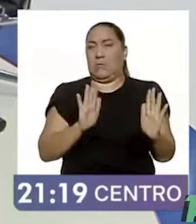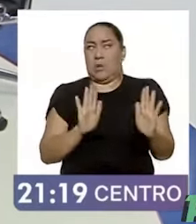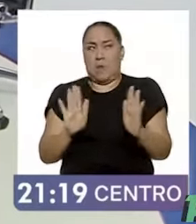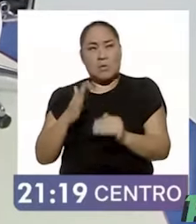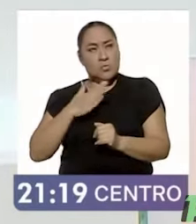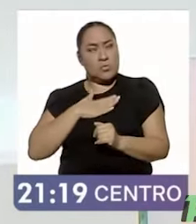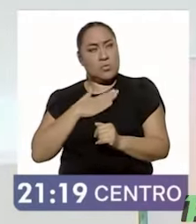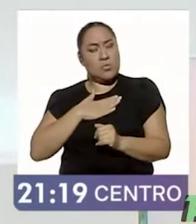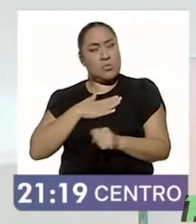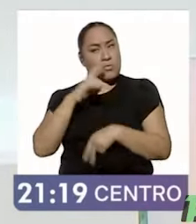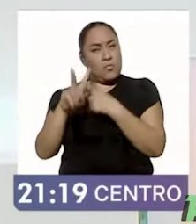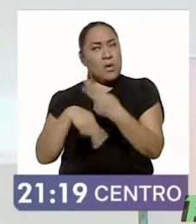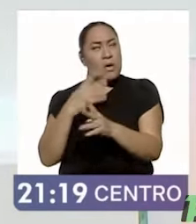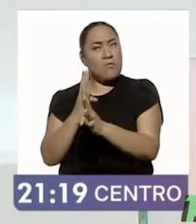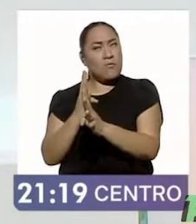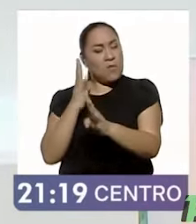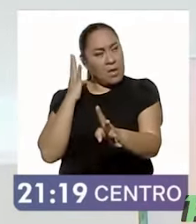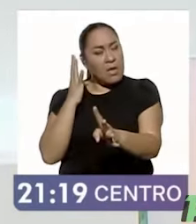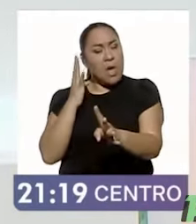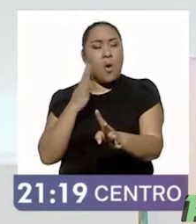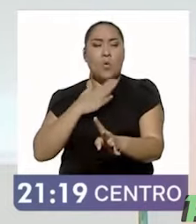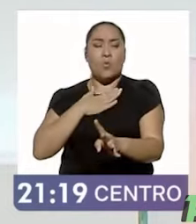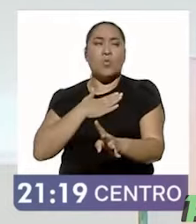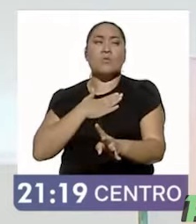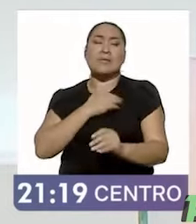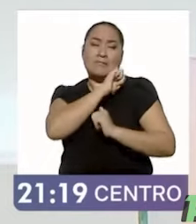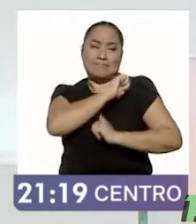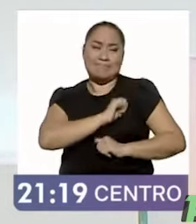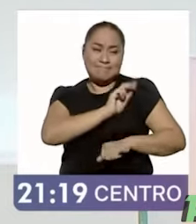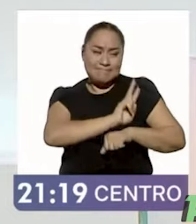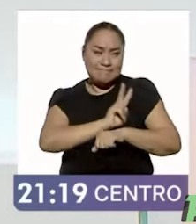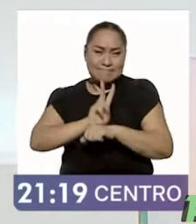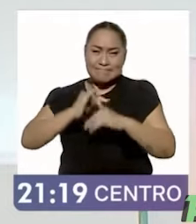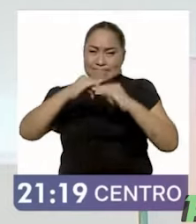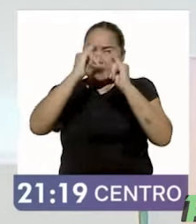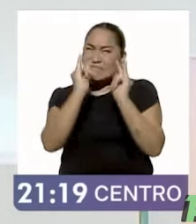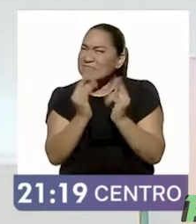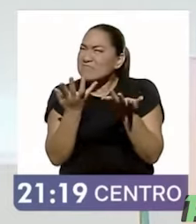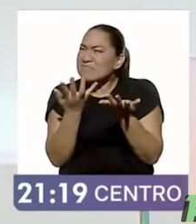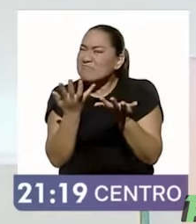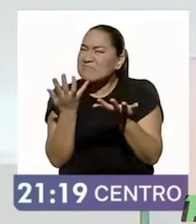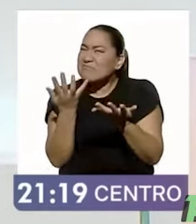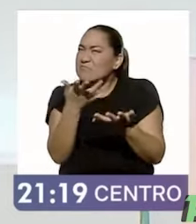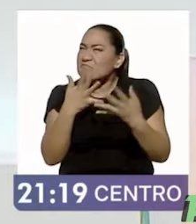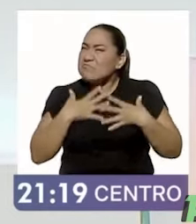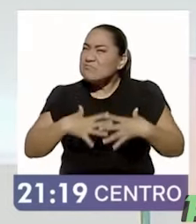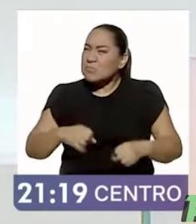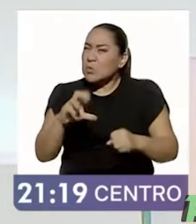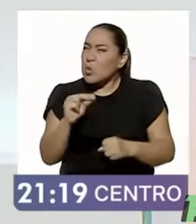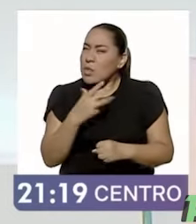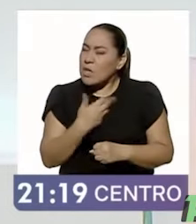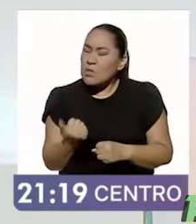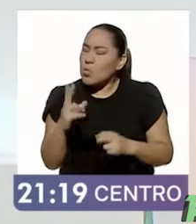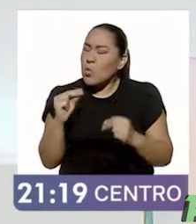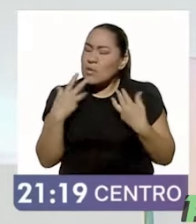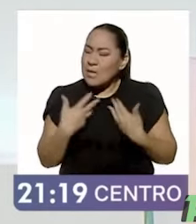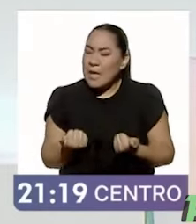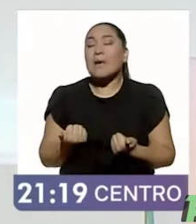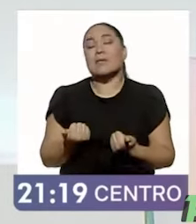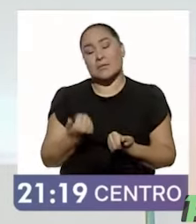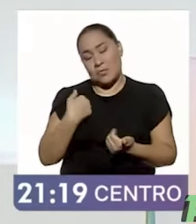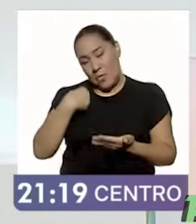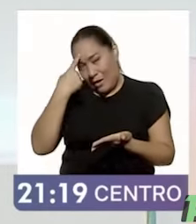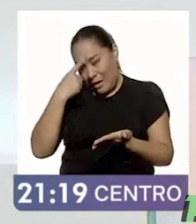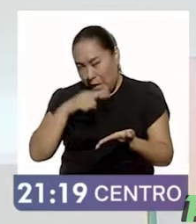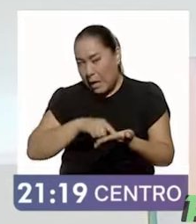estuve formada, yo fui a formarme o yo fui funcionario, o sea, ¿de qué me están hablando? Entonces, yo creo que esto